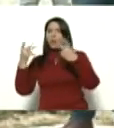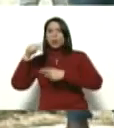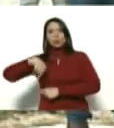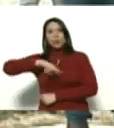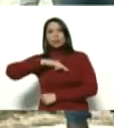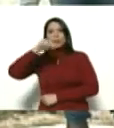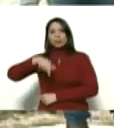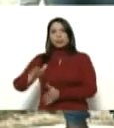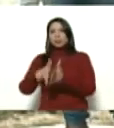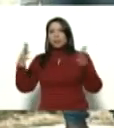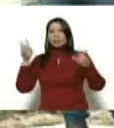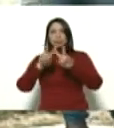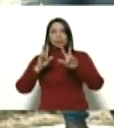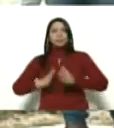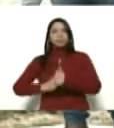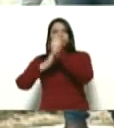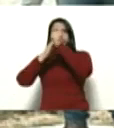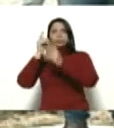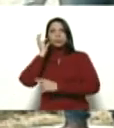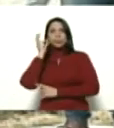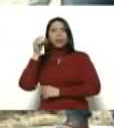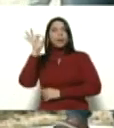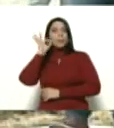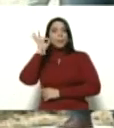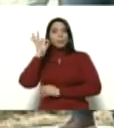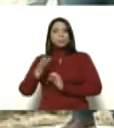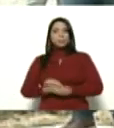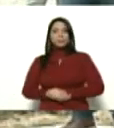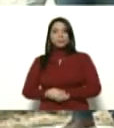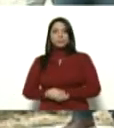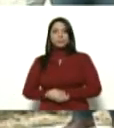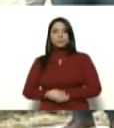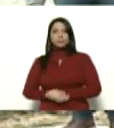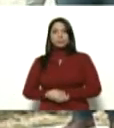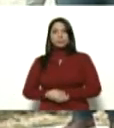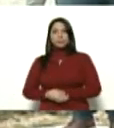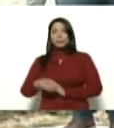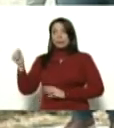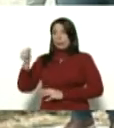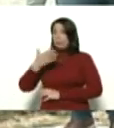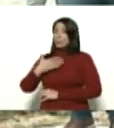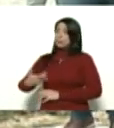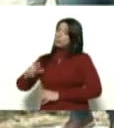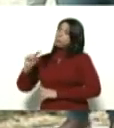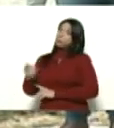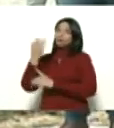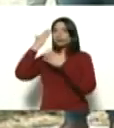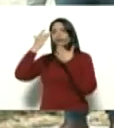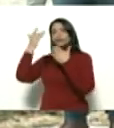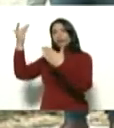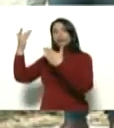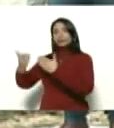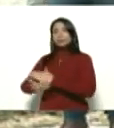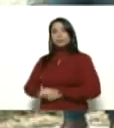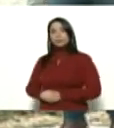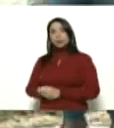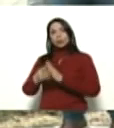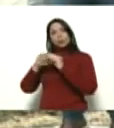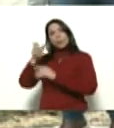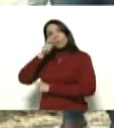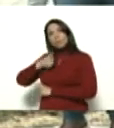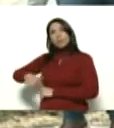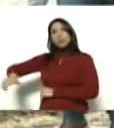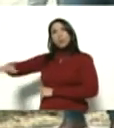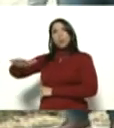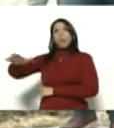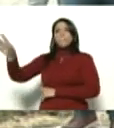nuestra gran lideresa Erika Faría Sí presidente bueno primero que nada saludar a todo el pueblo